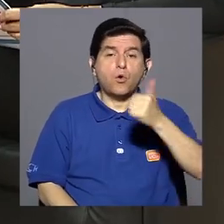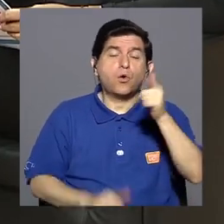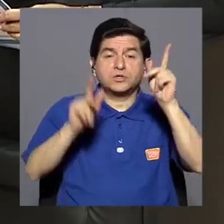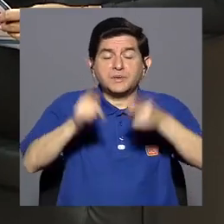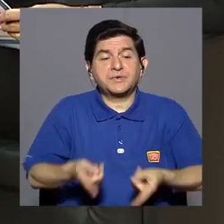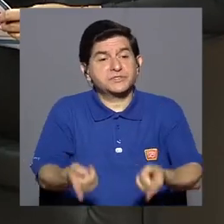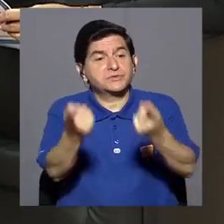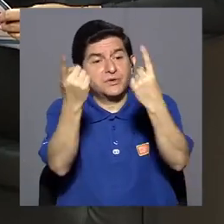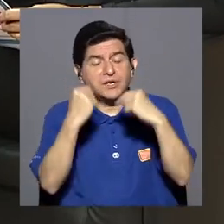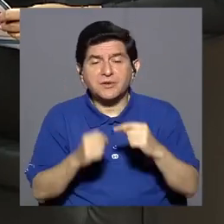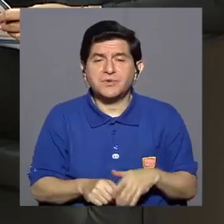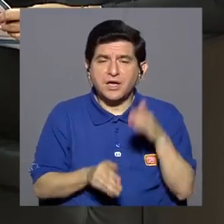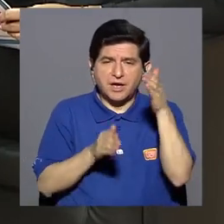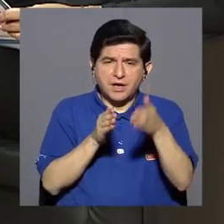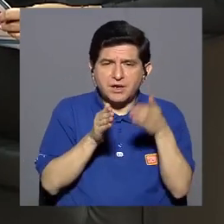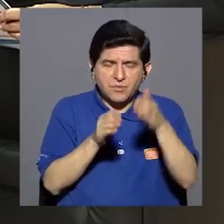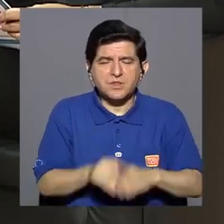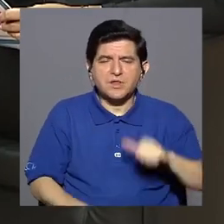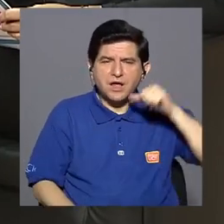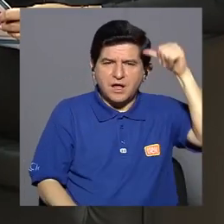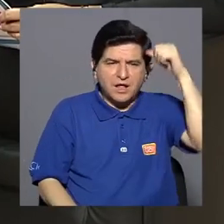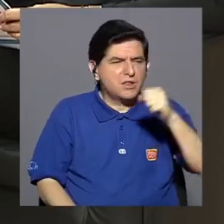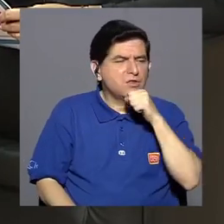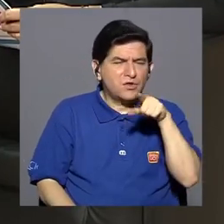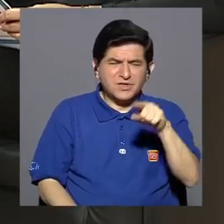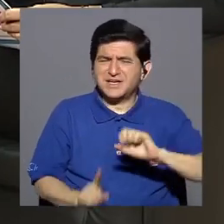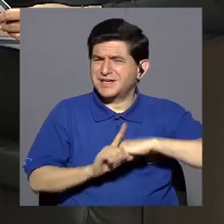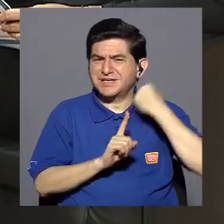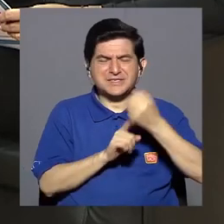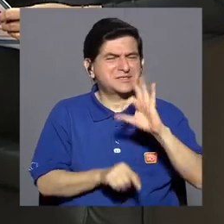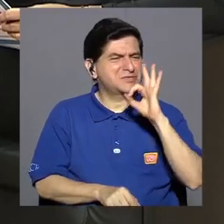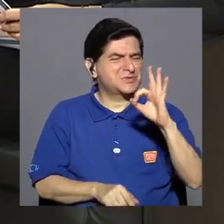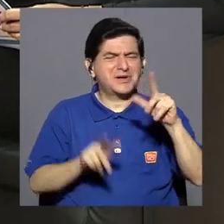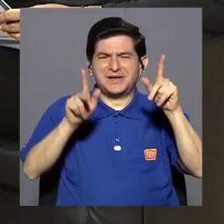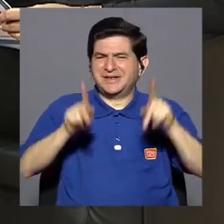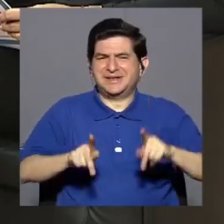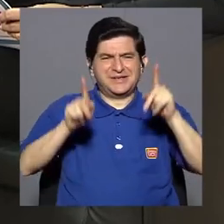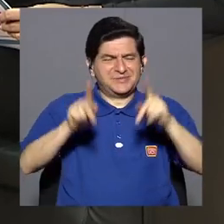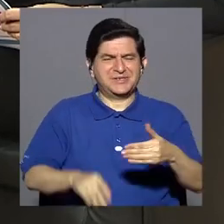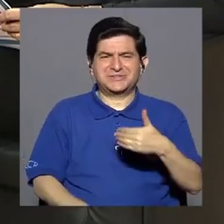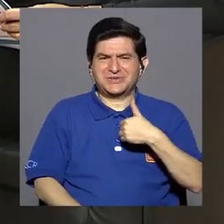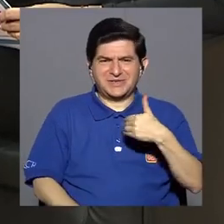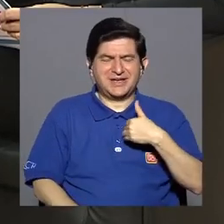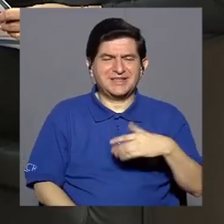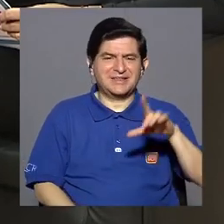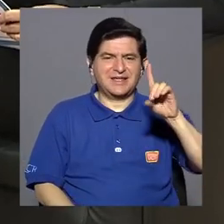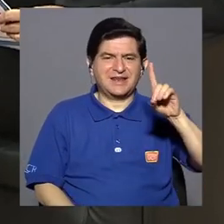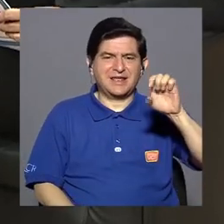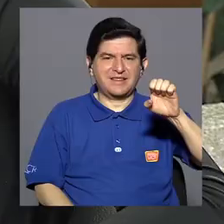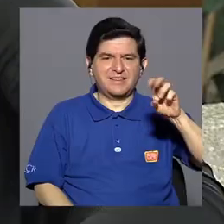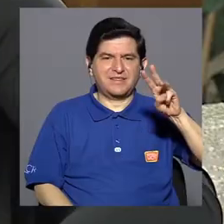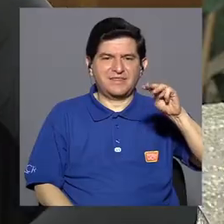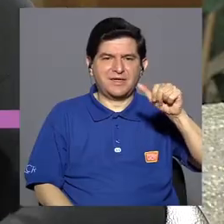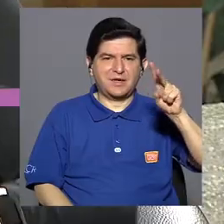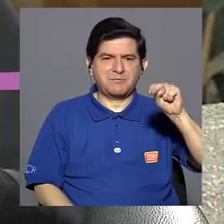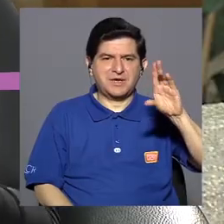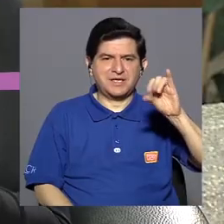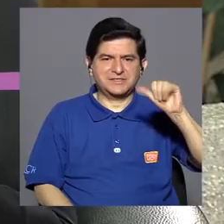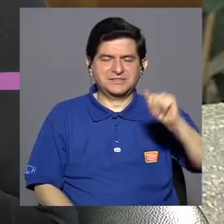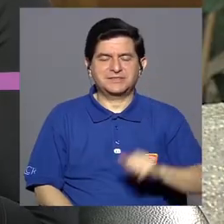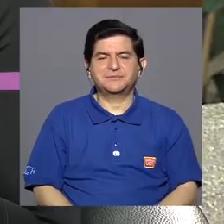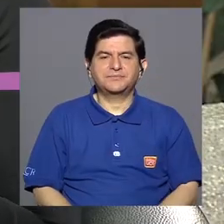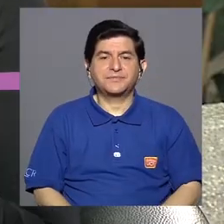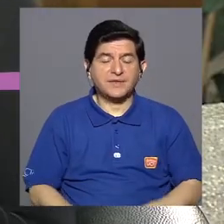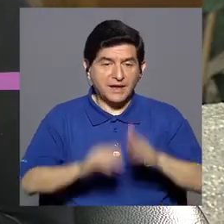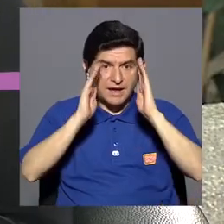va a venir otra persona a cuidar a este adulto mayor y eso no les cae muy bien a los pacientes con demencia. Doctora,